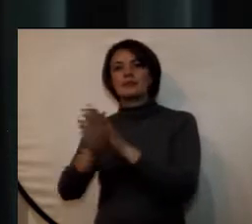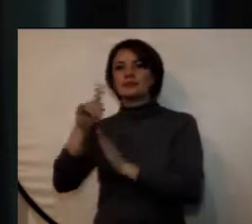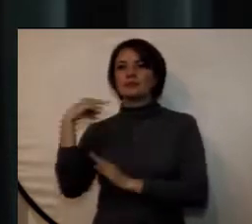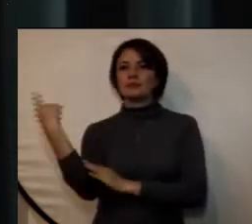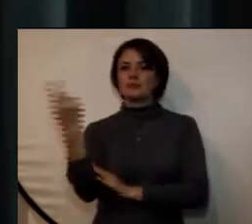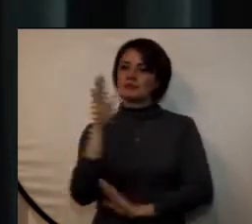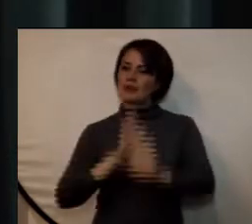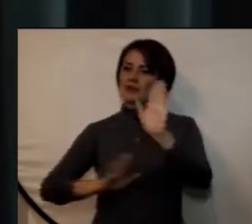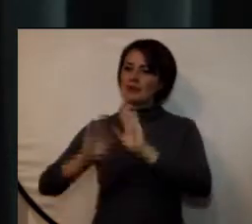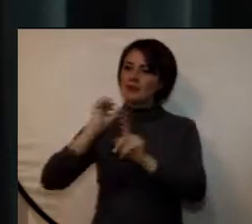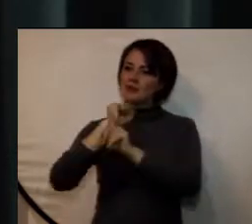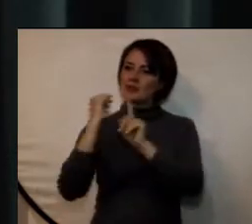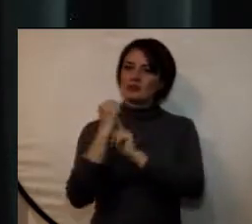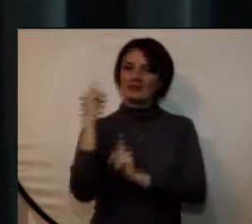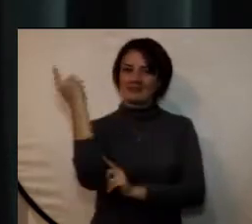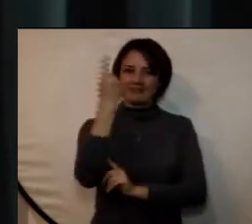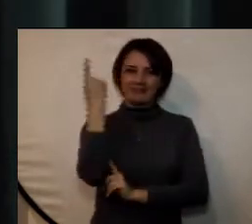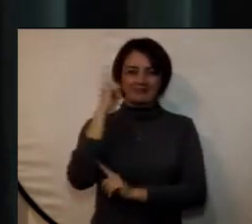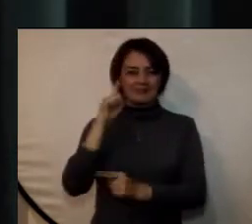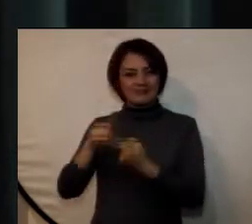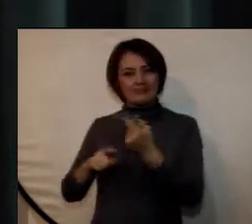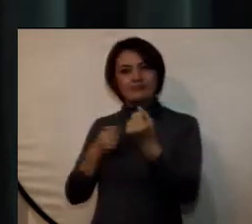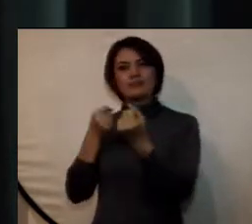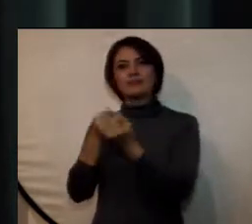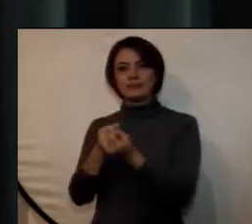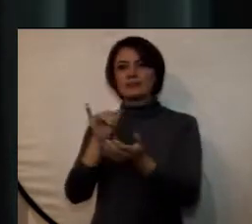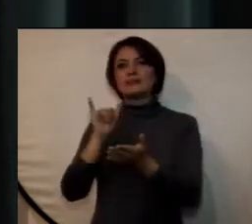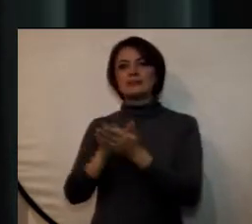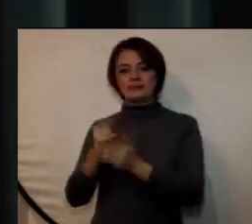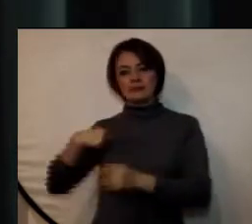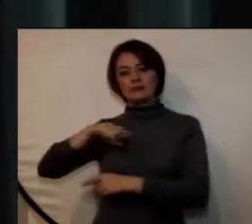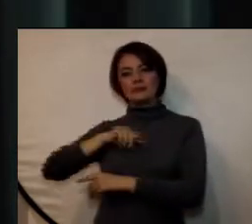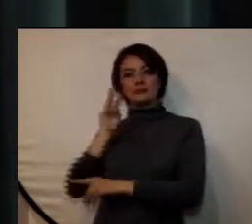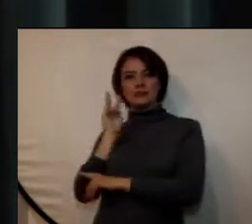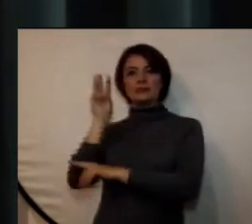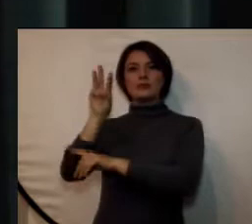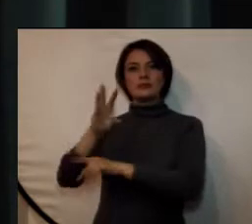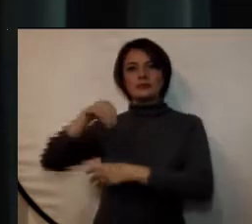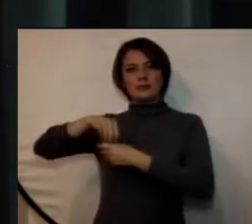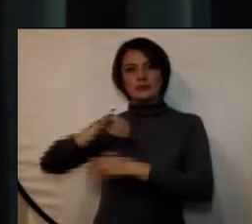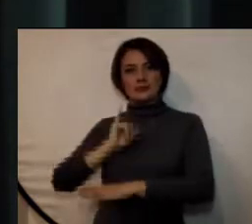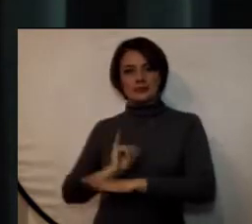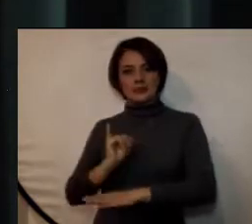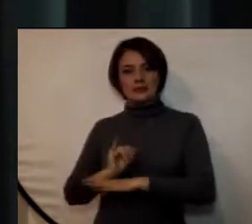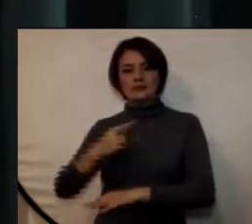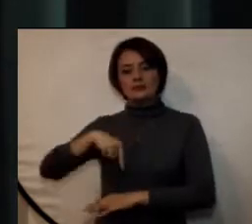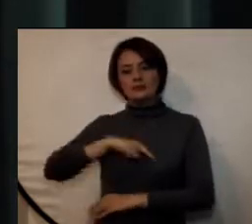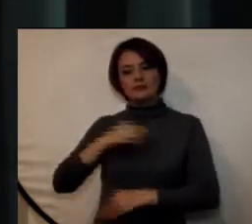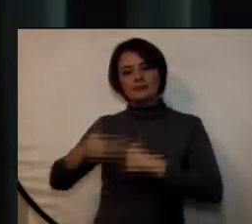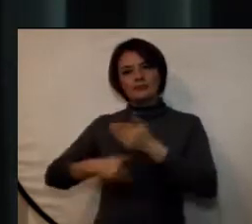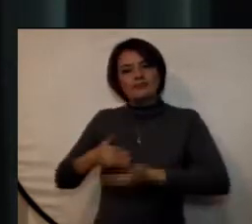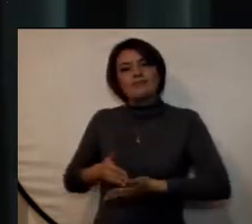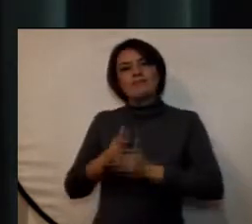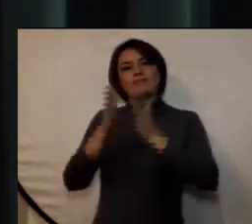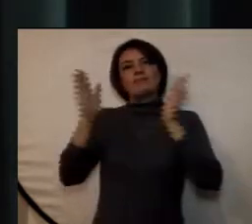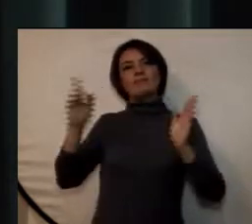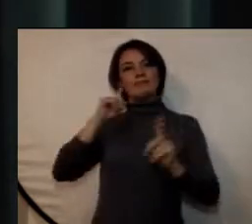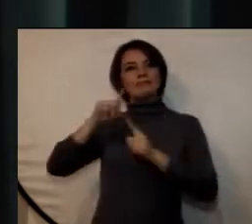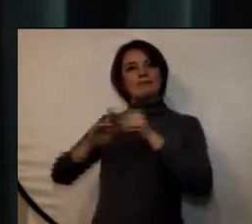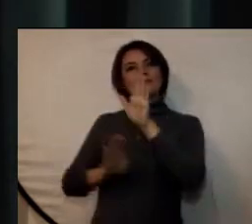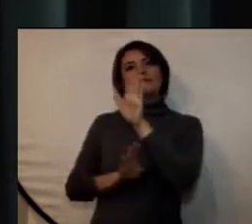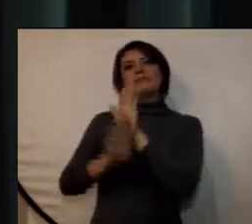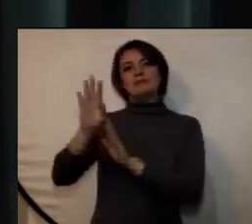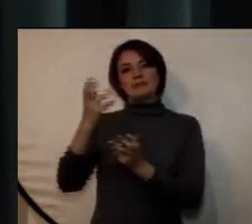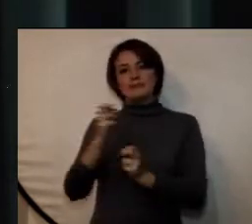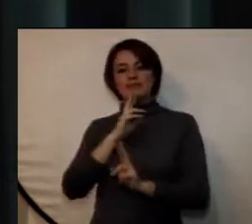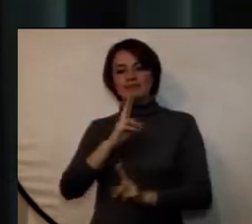defensa y a la sociedad en general, como lo plantea nuestra misión institucional y que, de manera creciente, continuamos